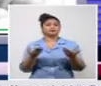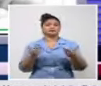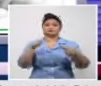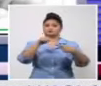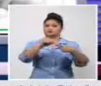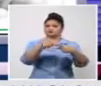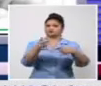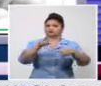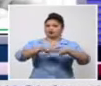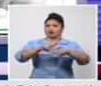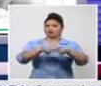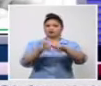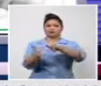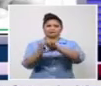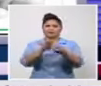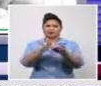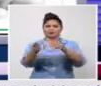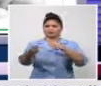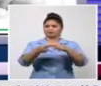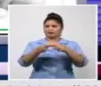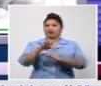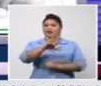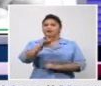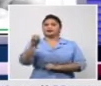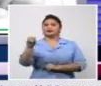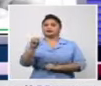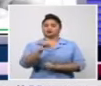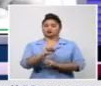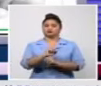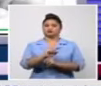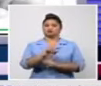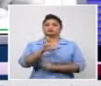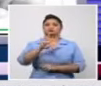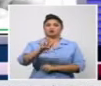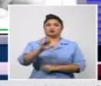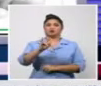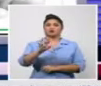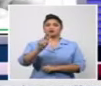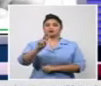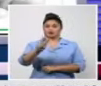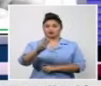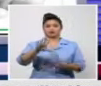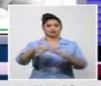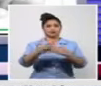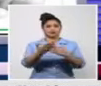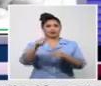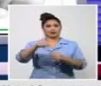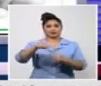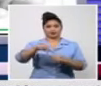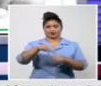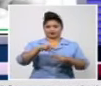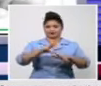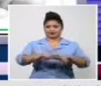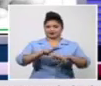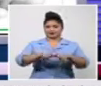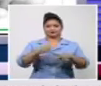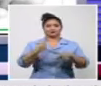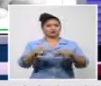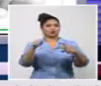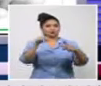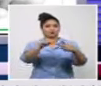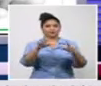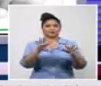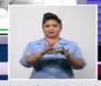con 500 casos confirmados 492 casos positivos a la COVID-19 Guantánamo con